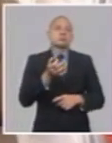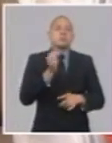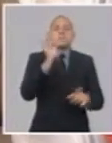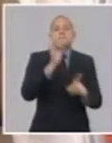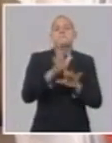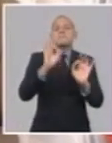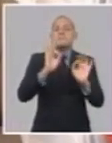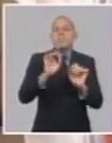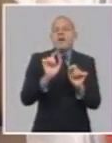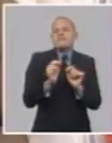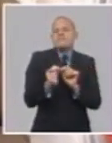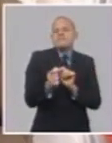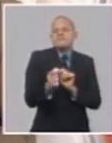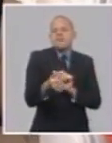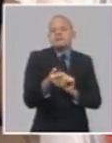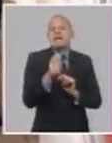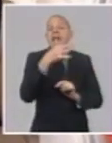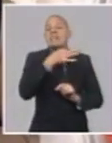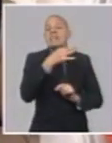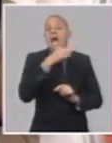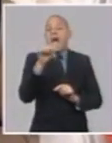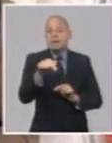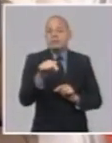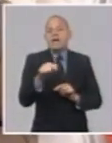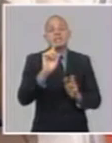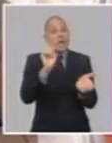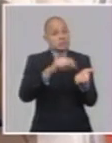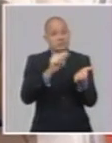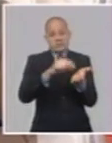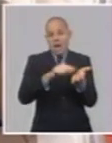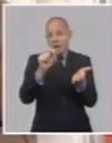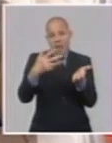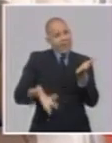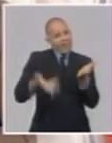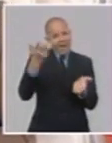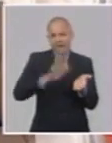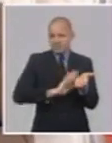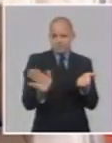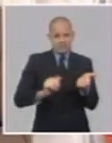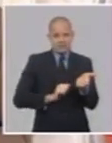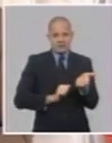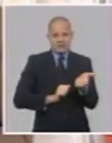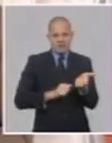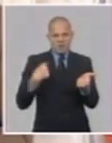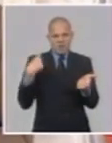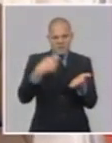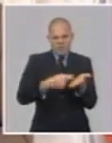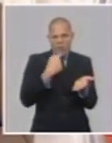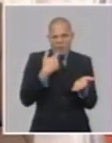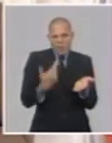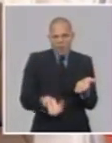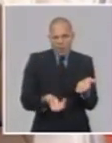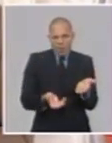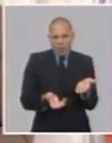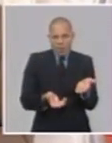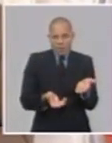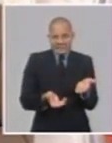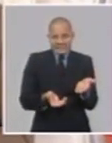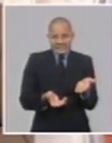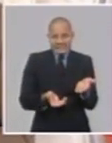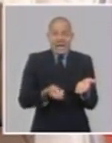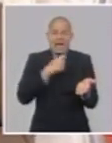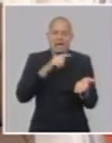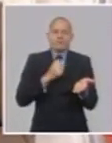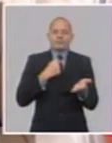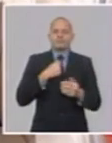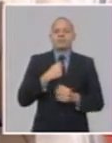compra de la canasta familiar normada, y que ese fin de año los trabajadores realmente tengan un mejor poder adquisitivo